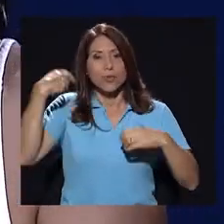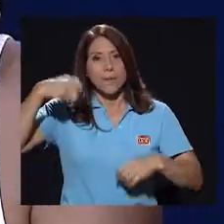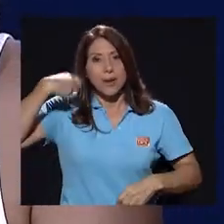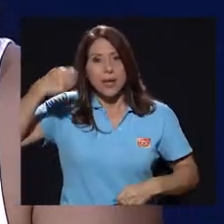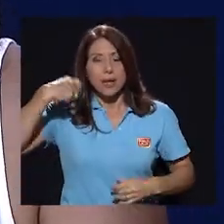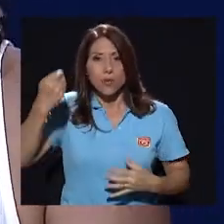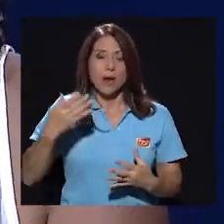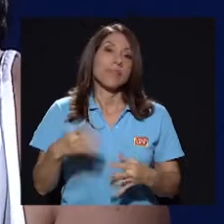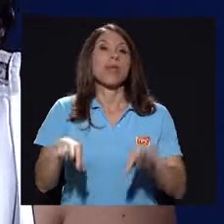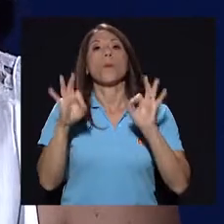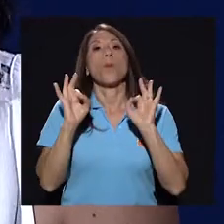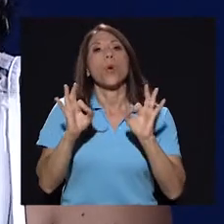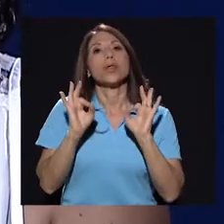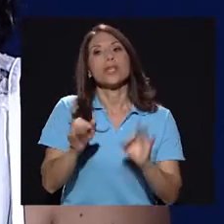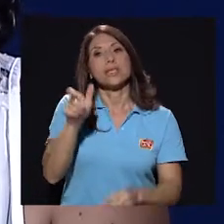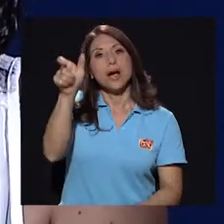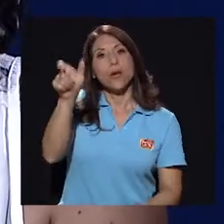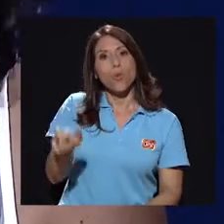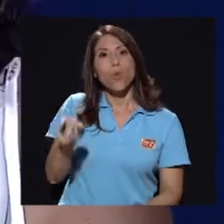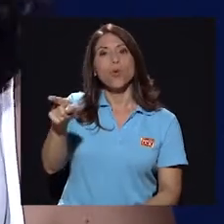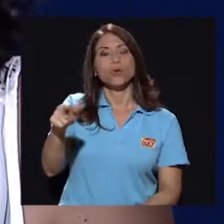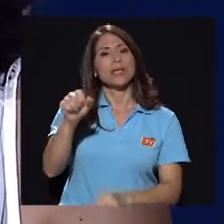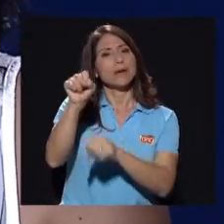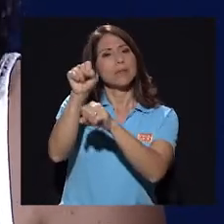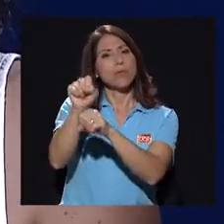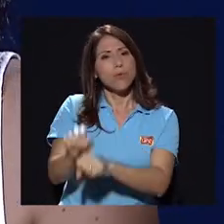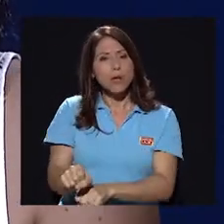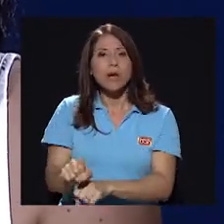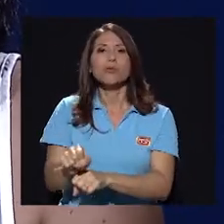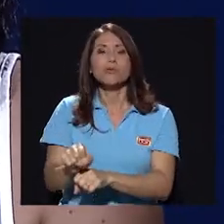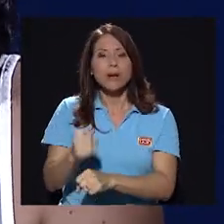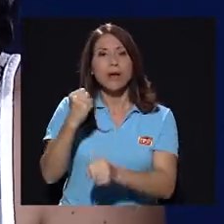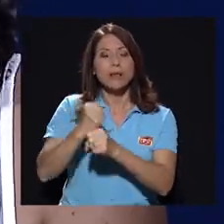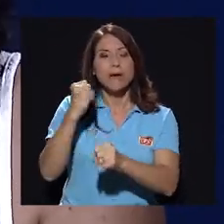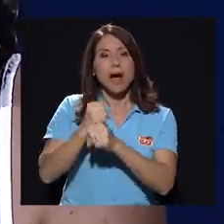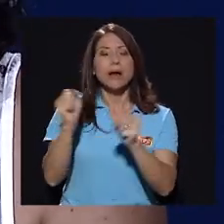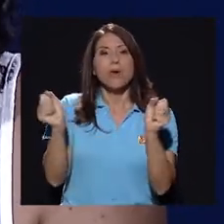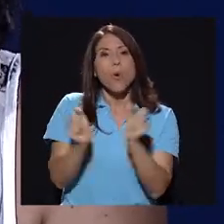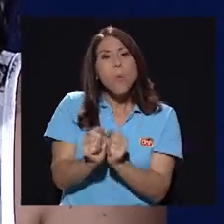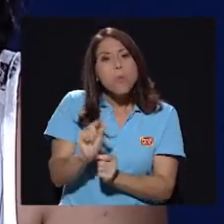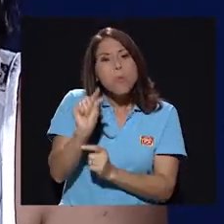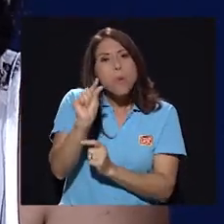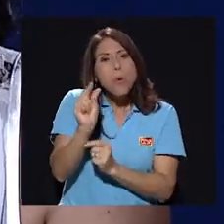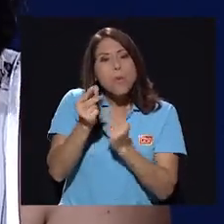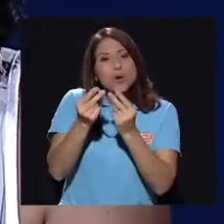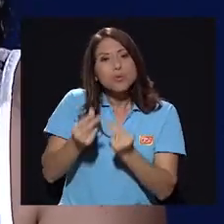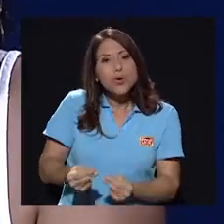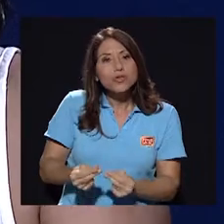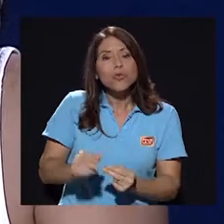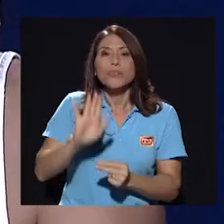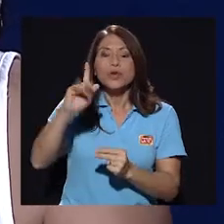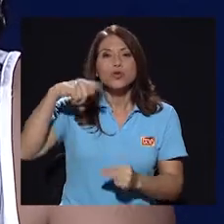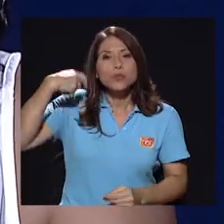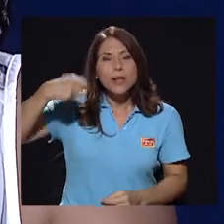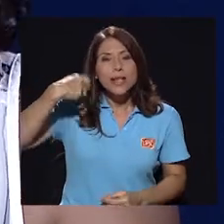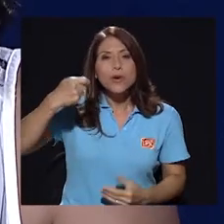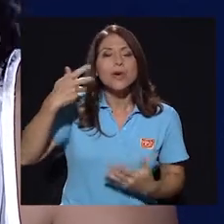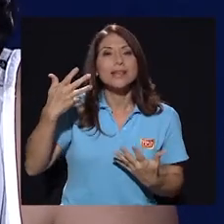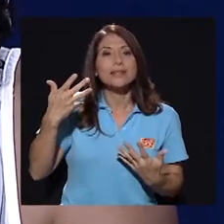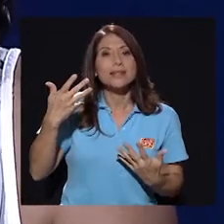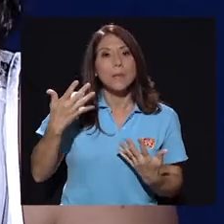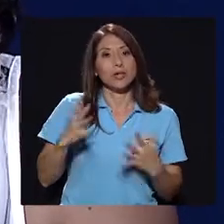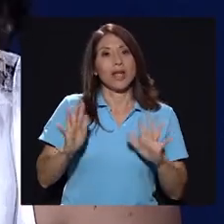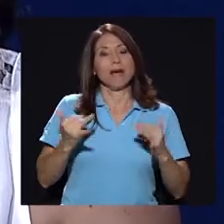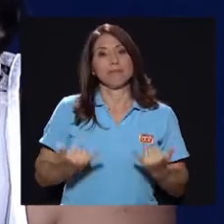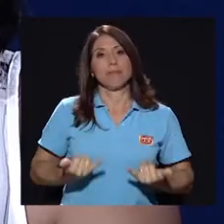una película. Por dicha, Julio está muy acostumbrado a trabajar con poco presupuesto. Sus películas, o sea,